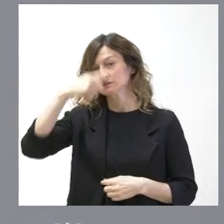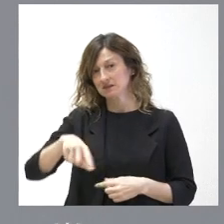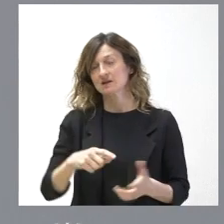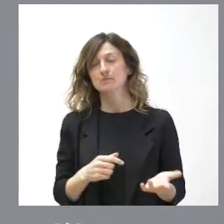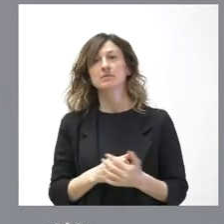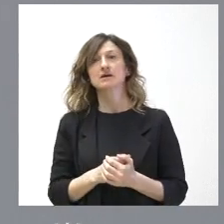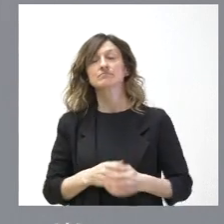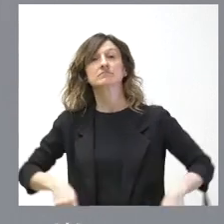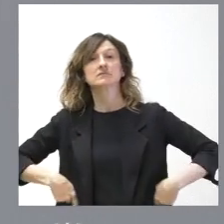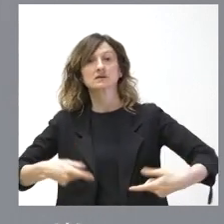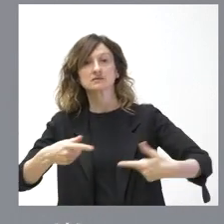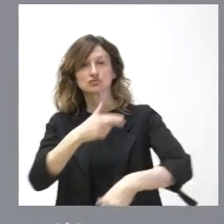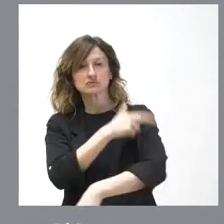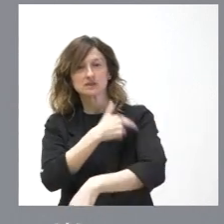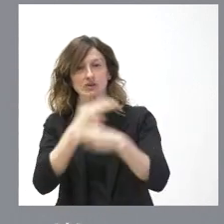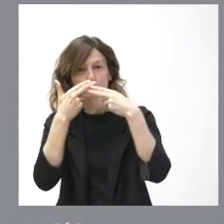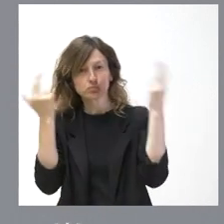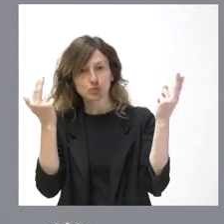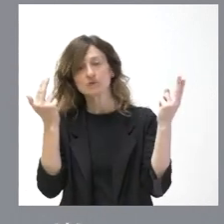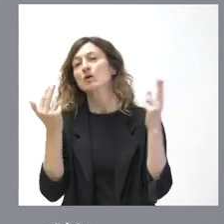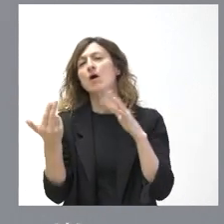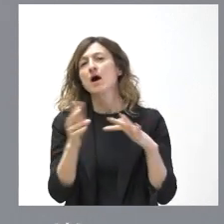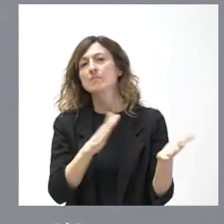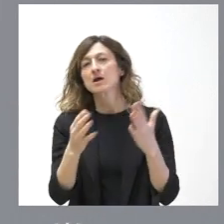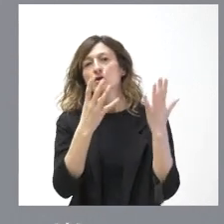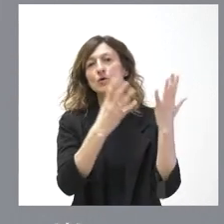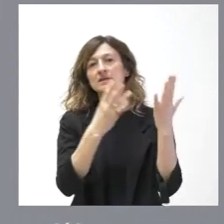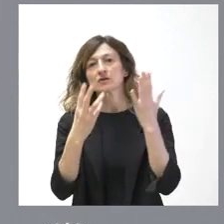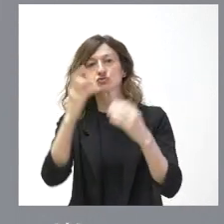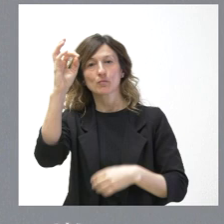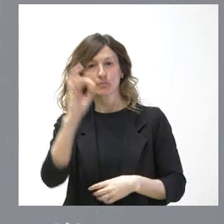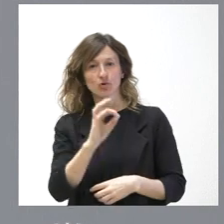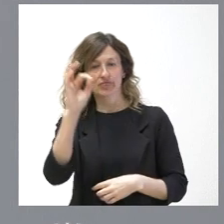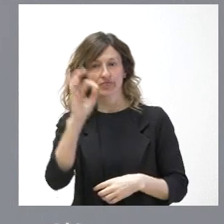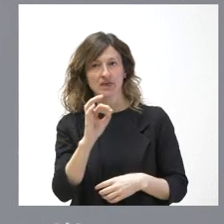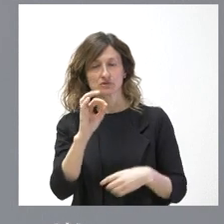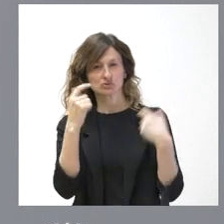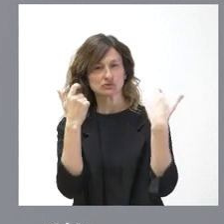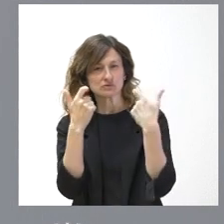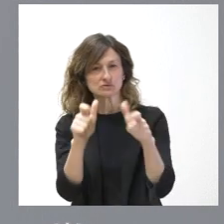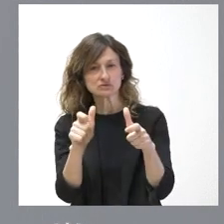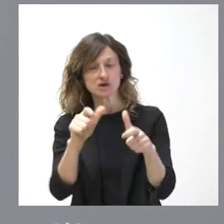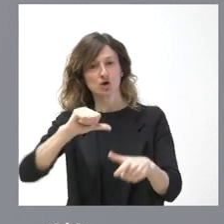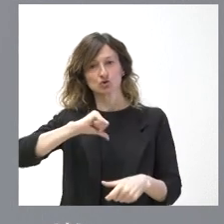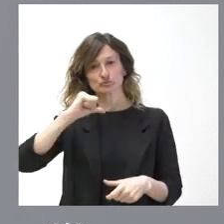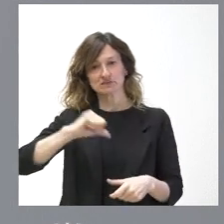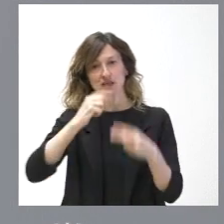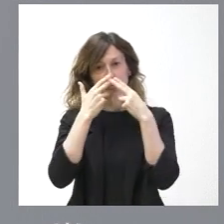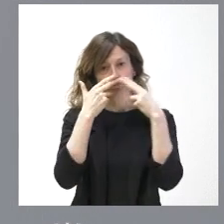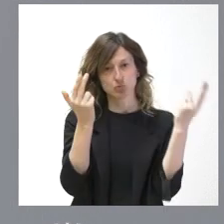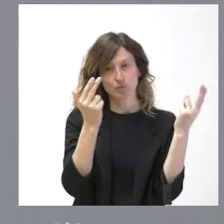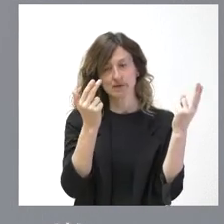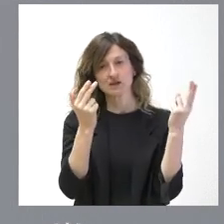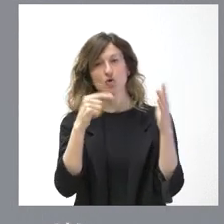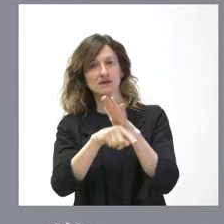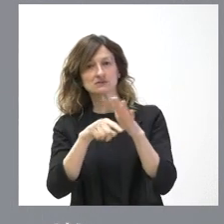del gasto sanitario público, aproximadamente el 98% tiene que ver con los hospitales públicos y con